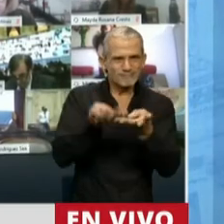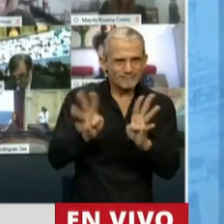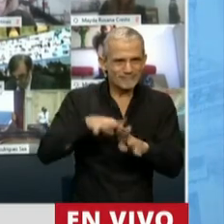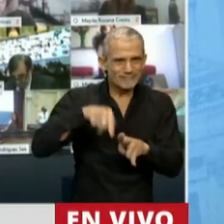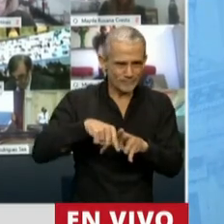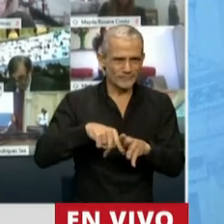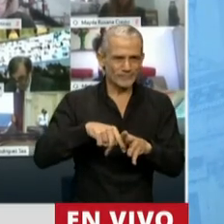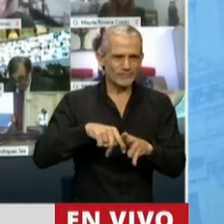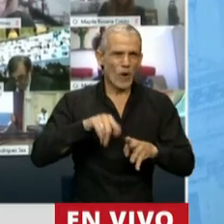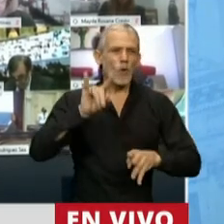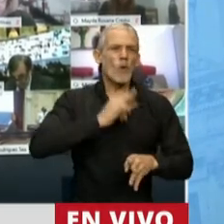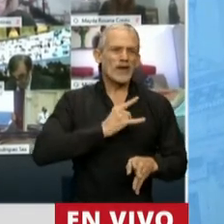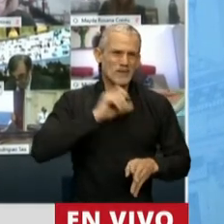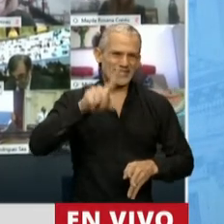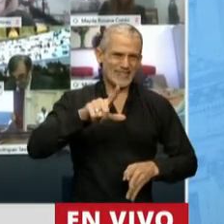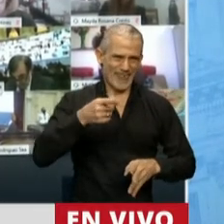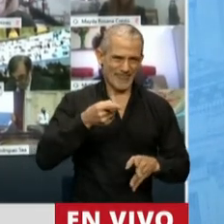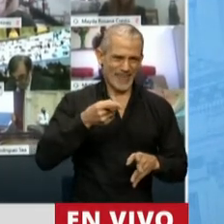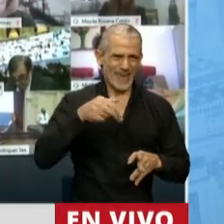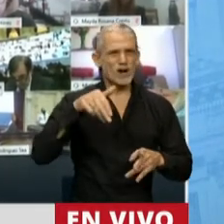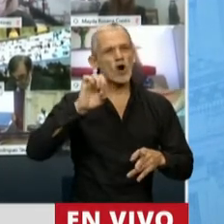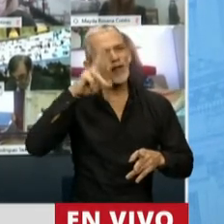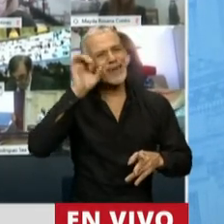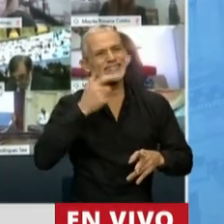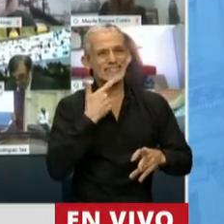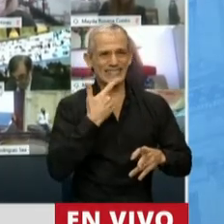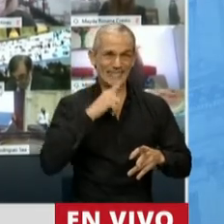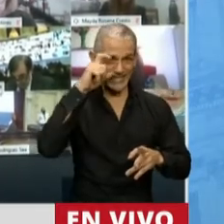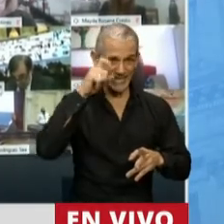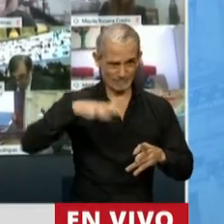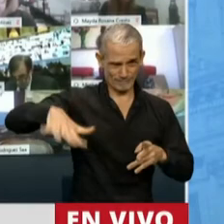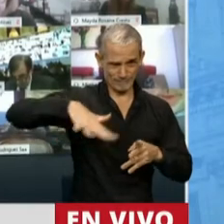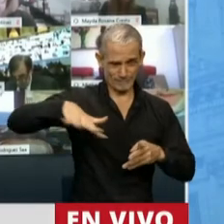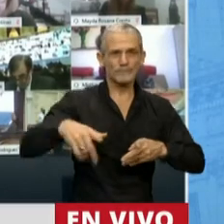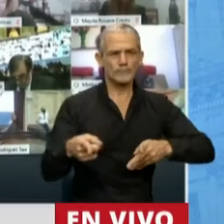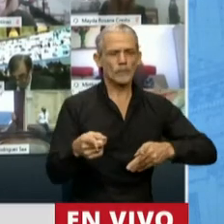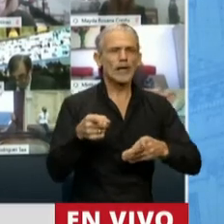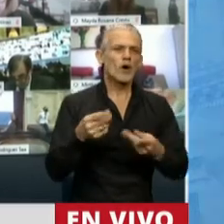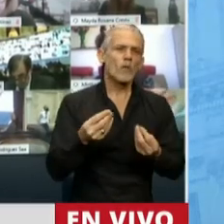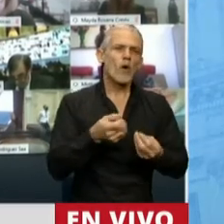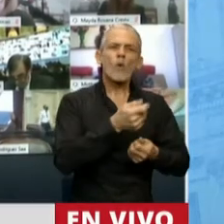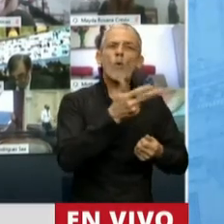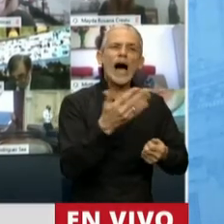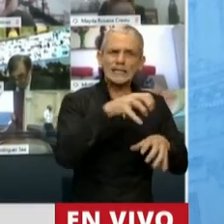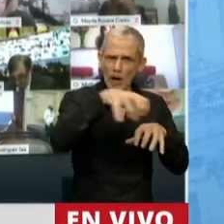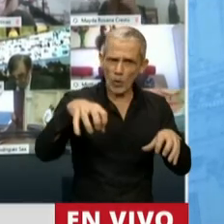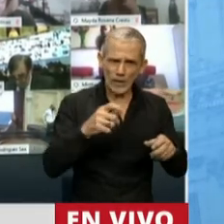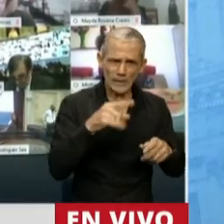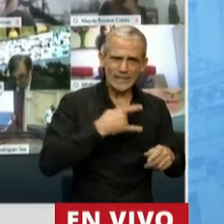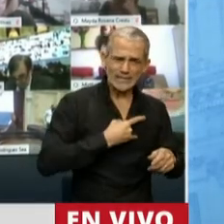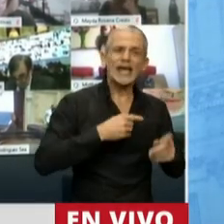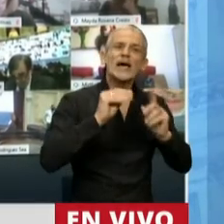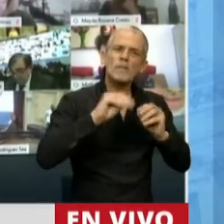la Universidad del Nordeste. Estábamos preocupados por la cantidad, pero también por el cómo, porque tiene que haber distribución